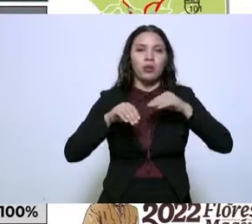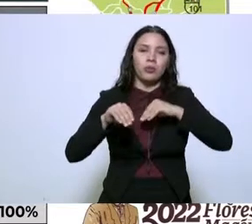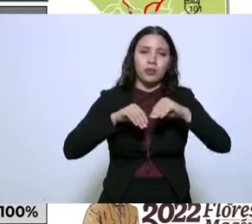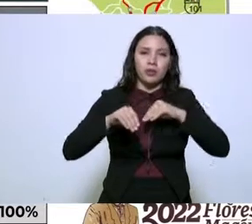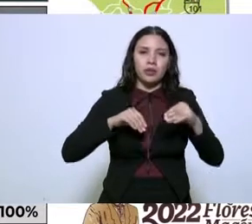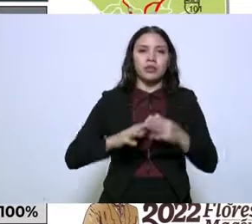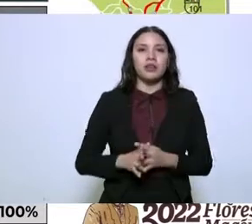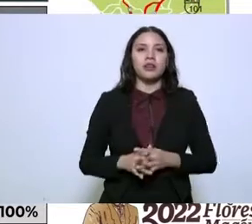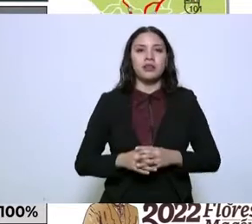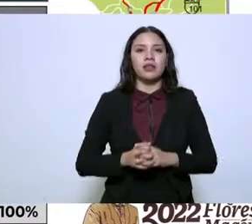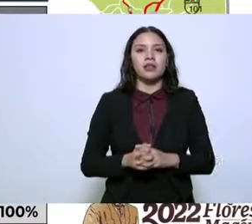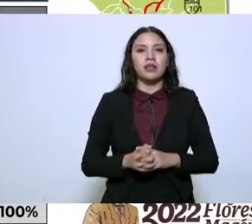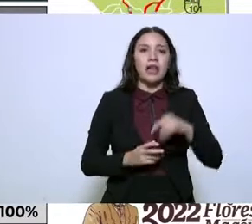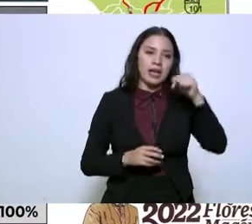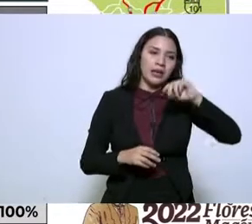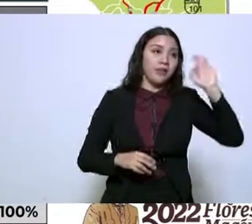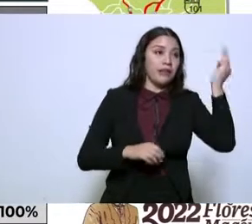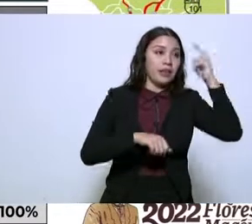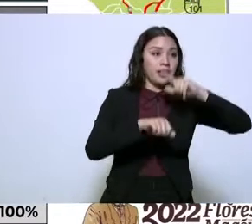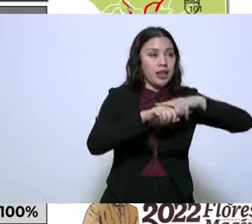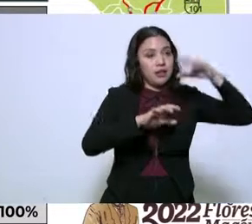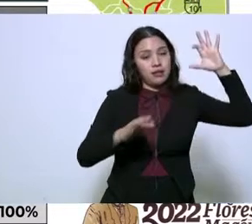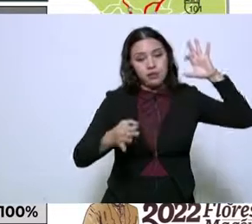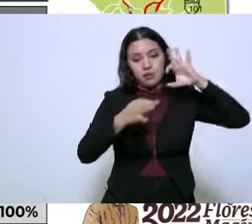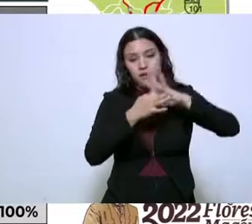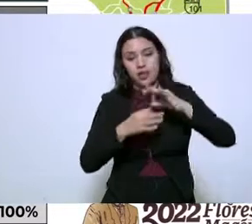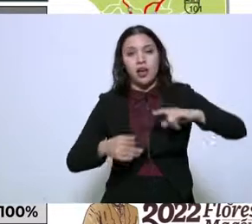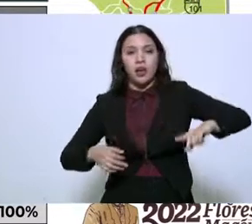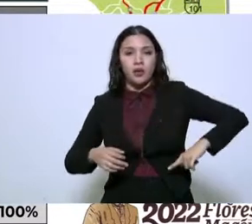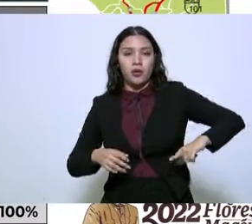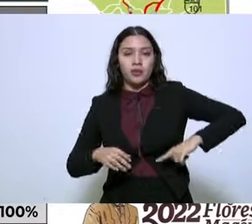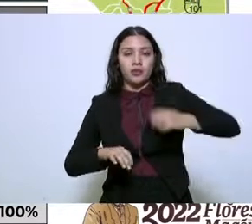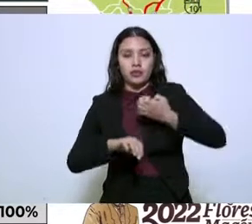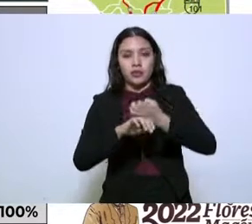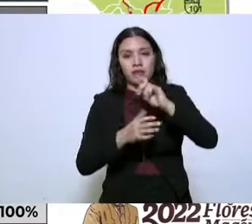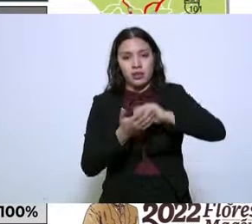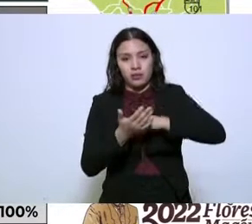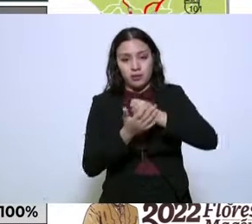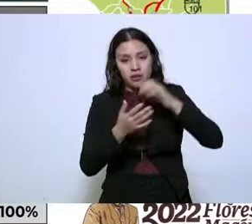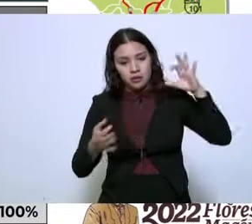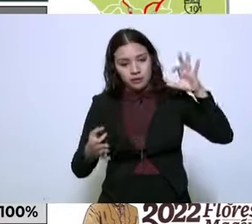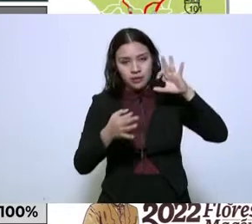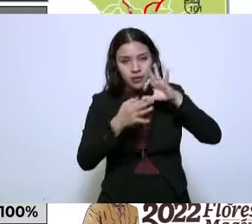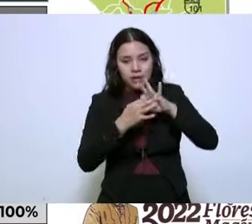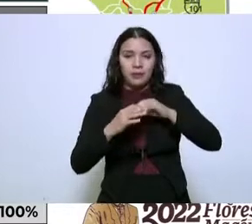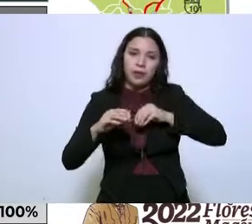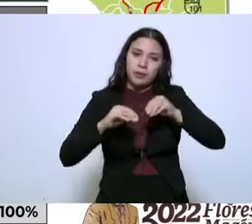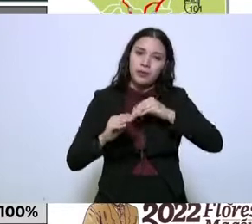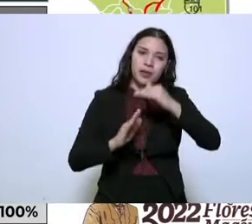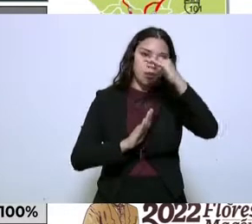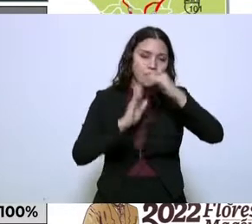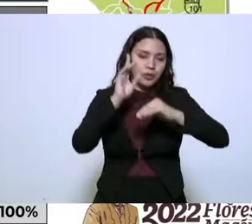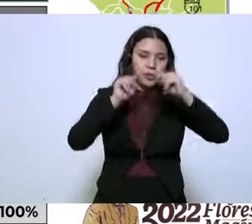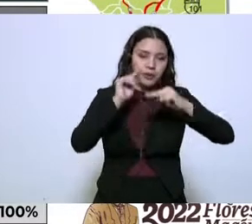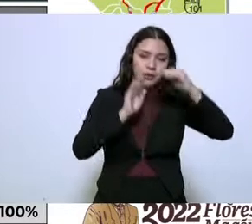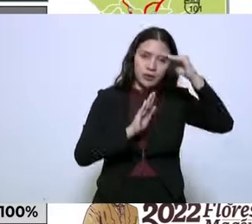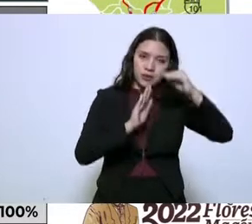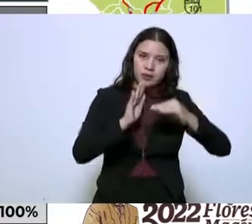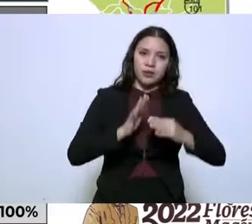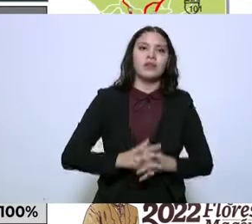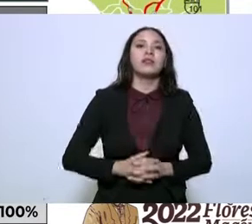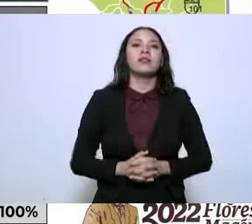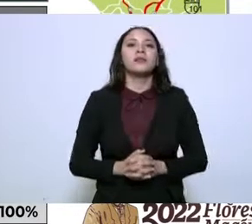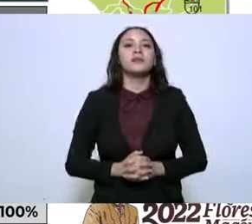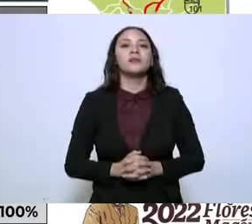federal que conlleva a tener una mayor presencia y esa presencia, pues también